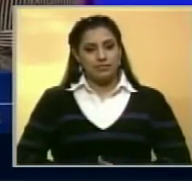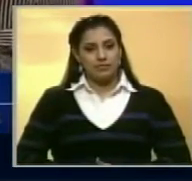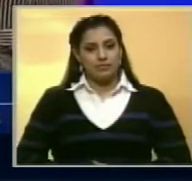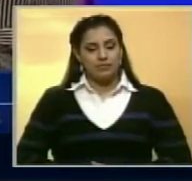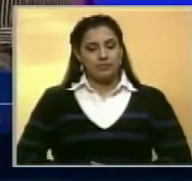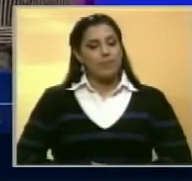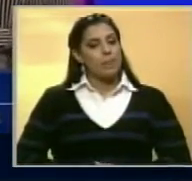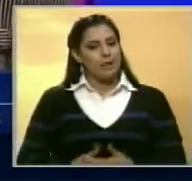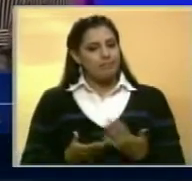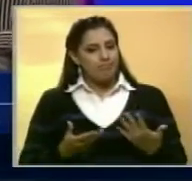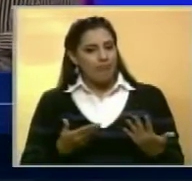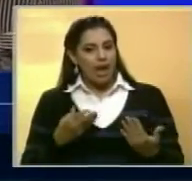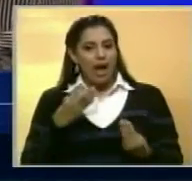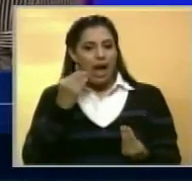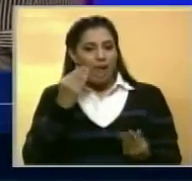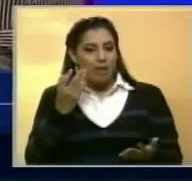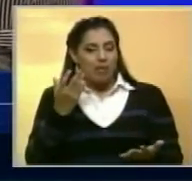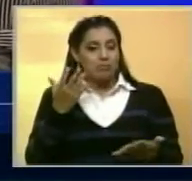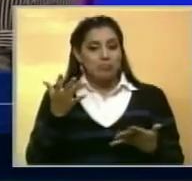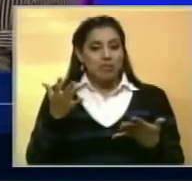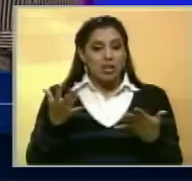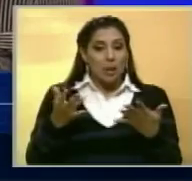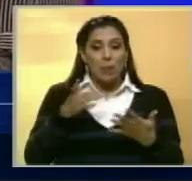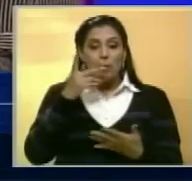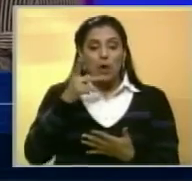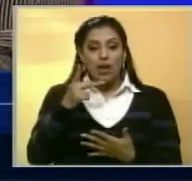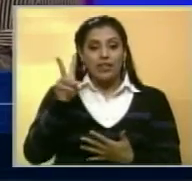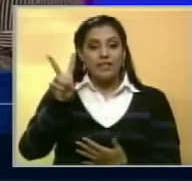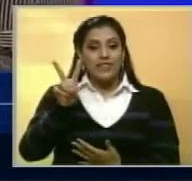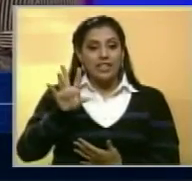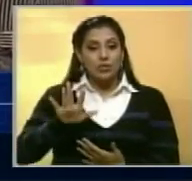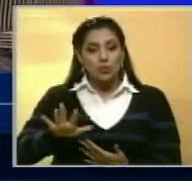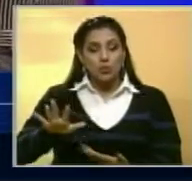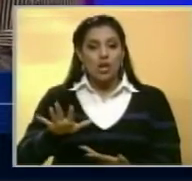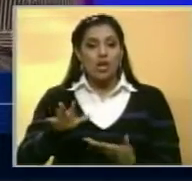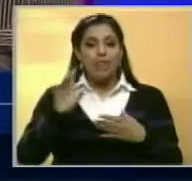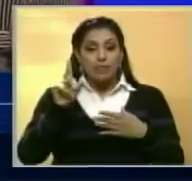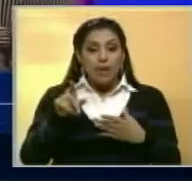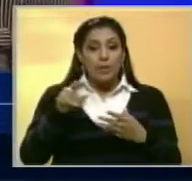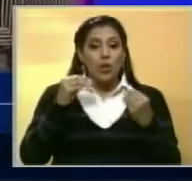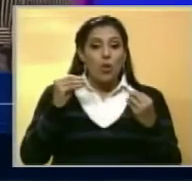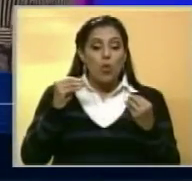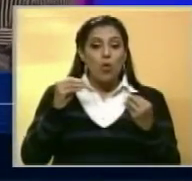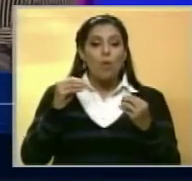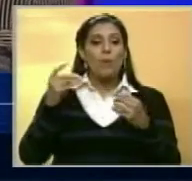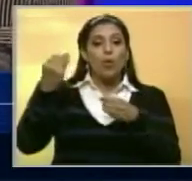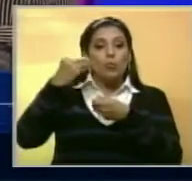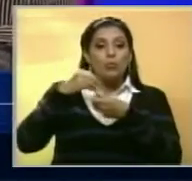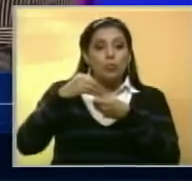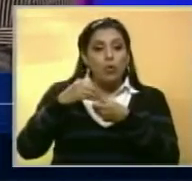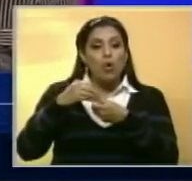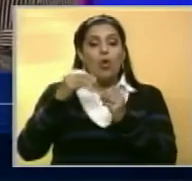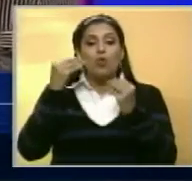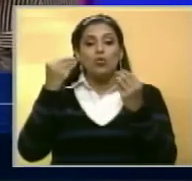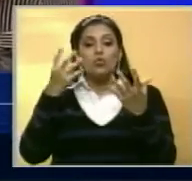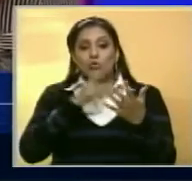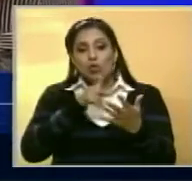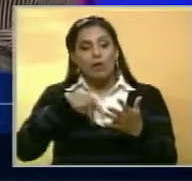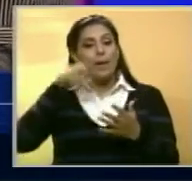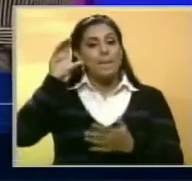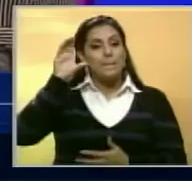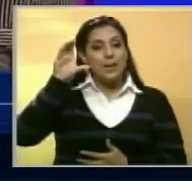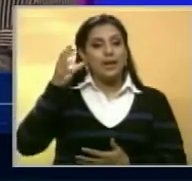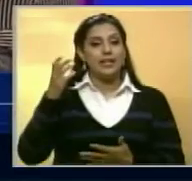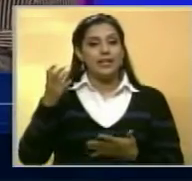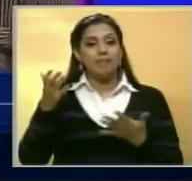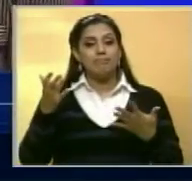Ha hablado de la política venezolana también con acciones injerencistas sobre nuestro país